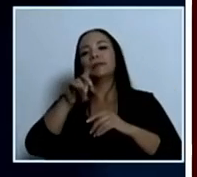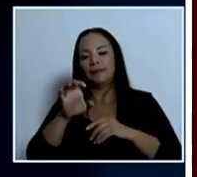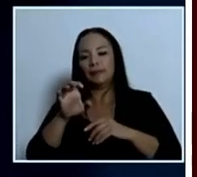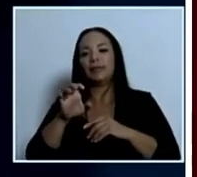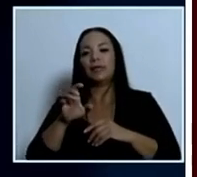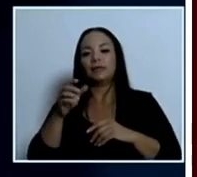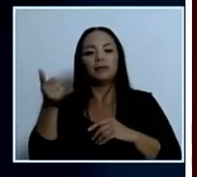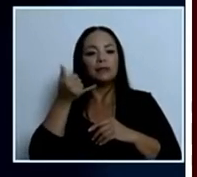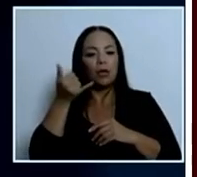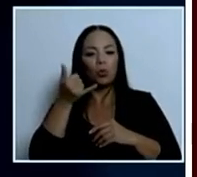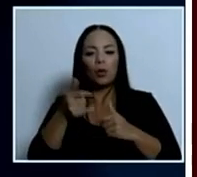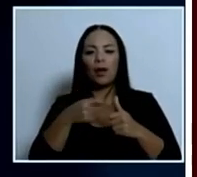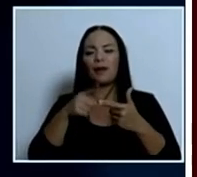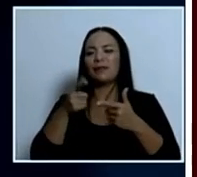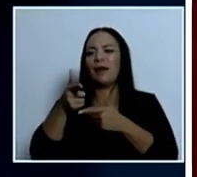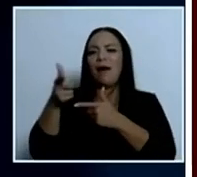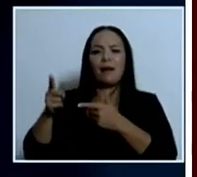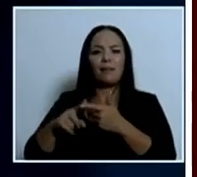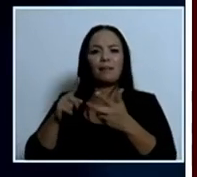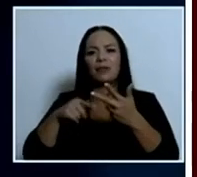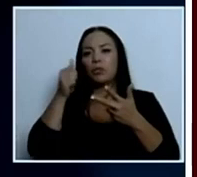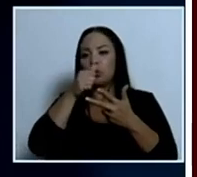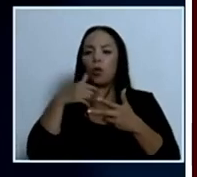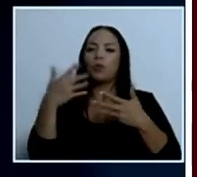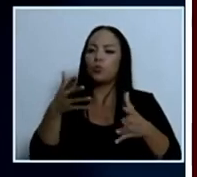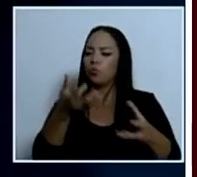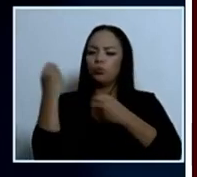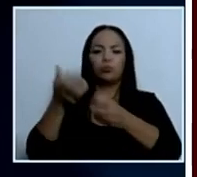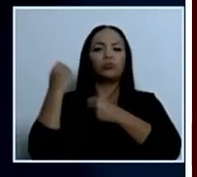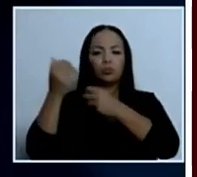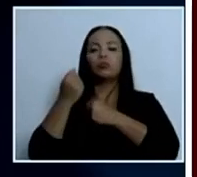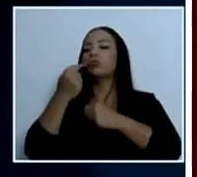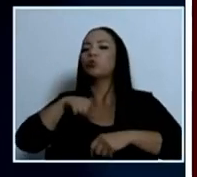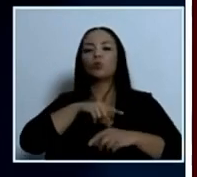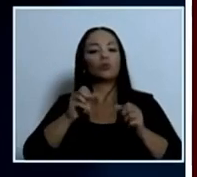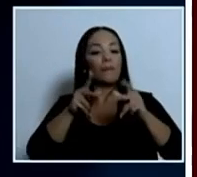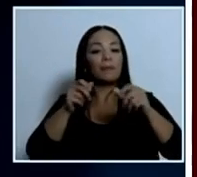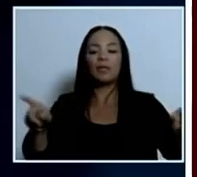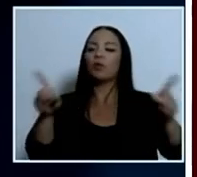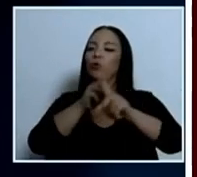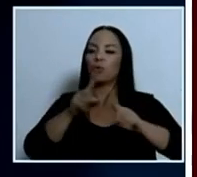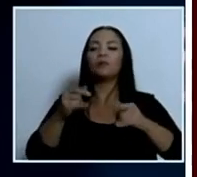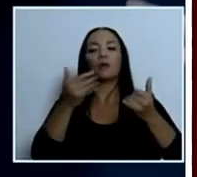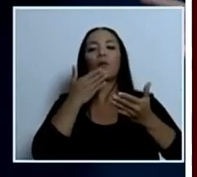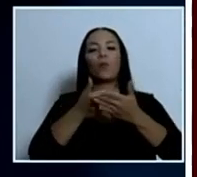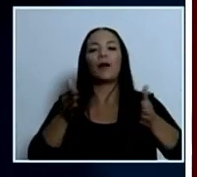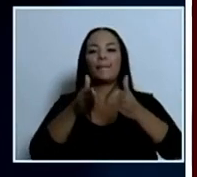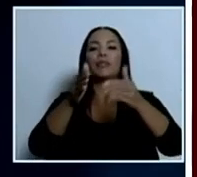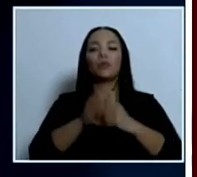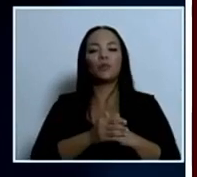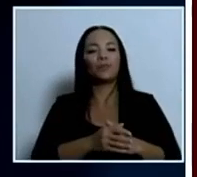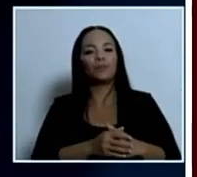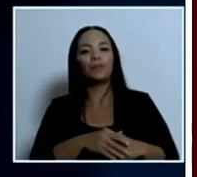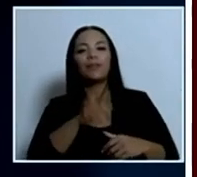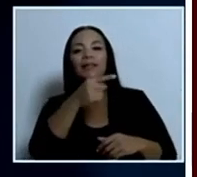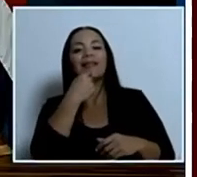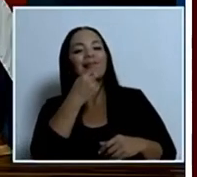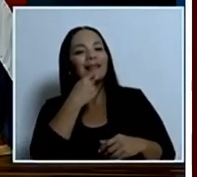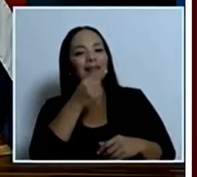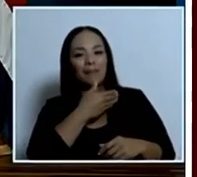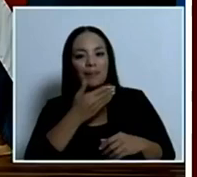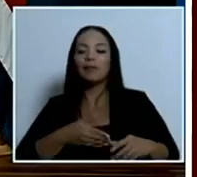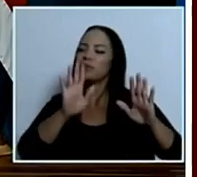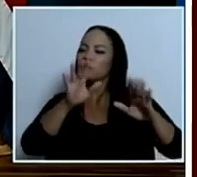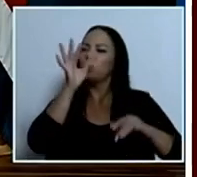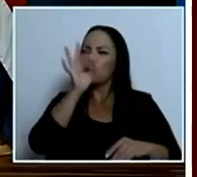cualquier cantidad de armas de droga y no vamos a seguirlo permitiendo y vamos por muy buen camino no no pero se se brincó una palabra yo creo que no